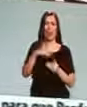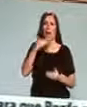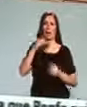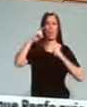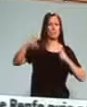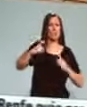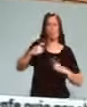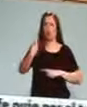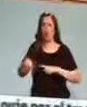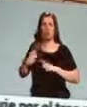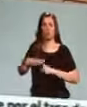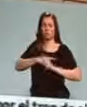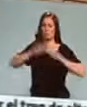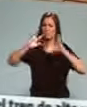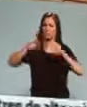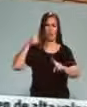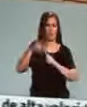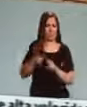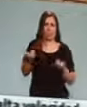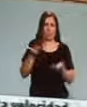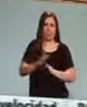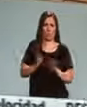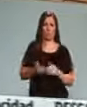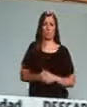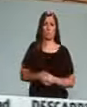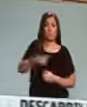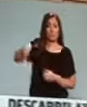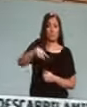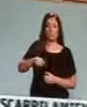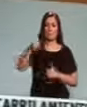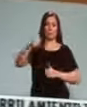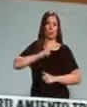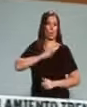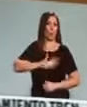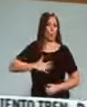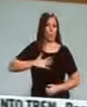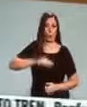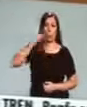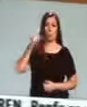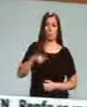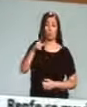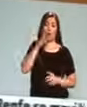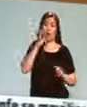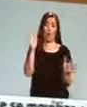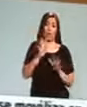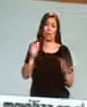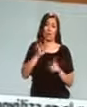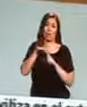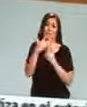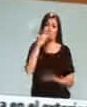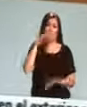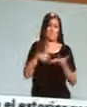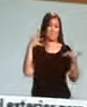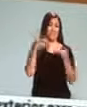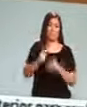en esfuerzos y sacrificios. han sido lo más reconfortante de esta terrible tragedia